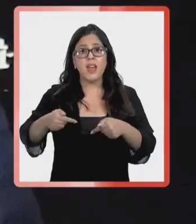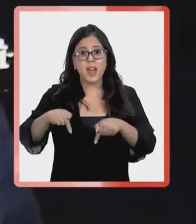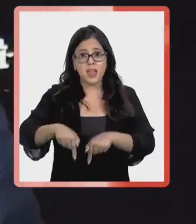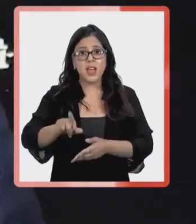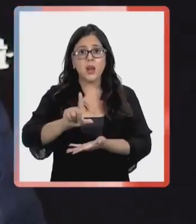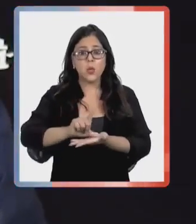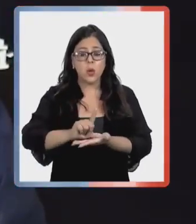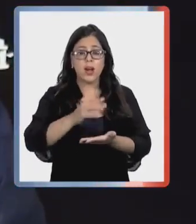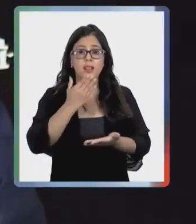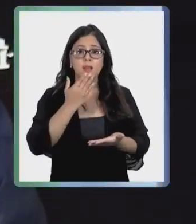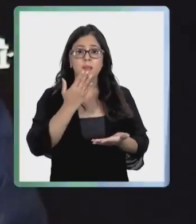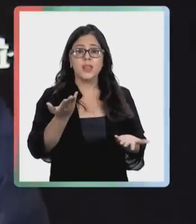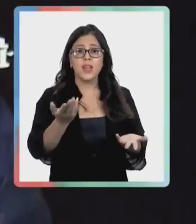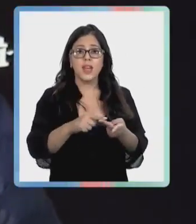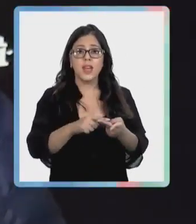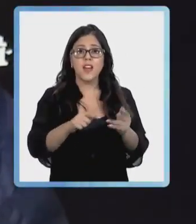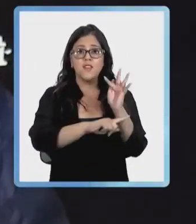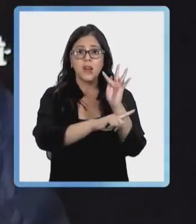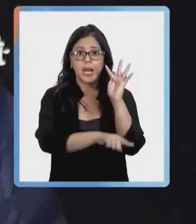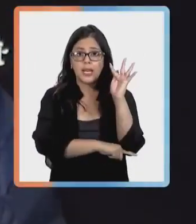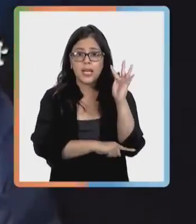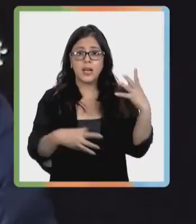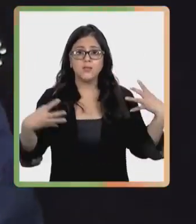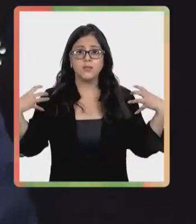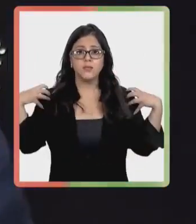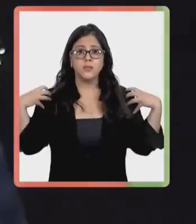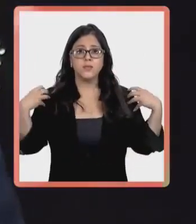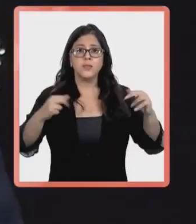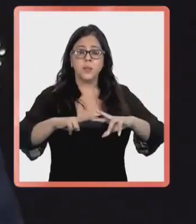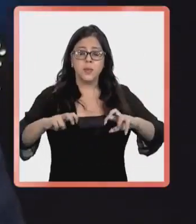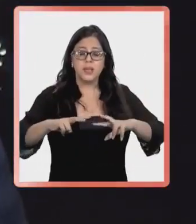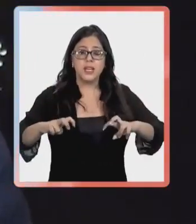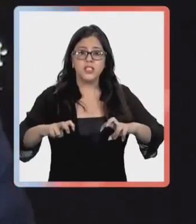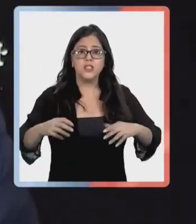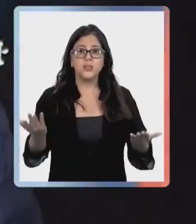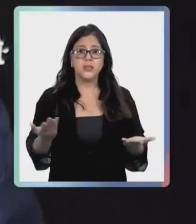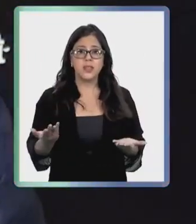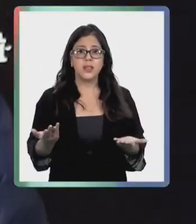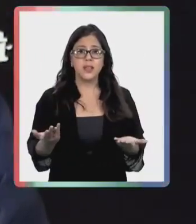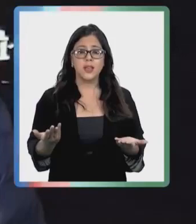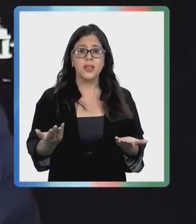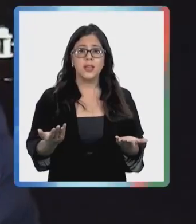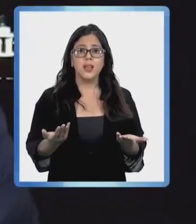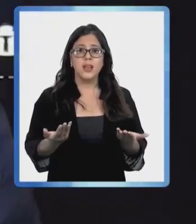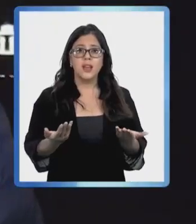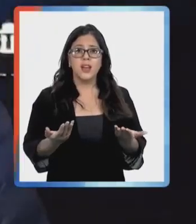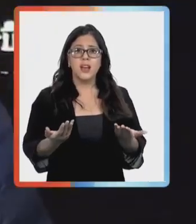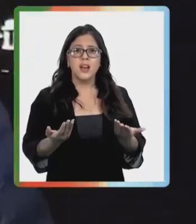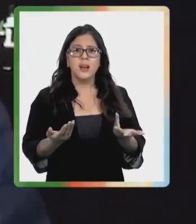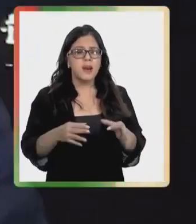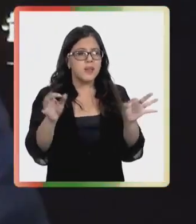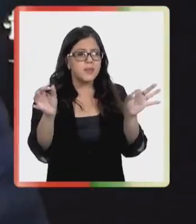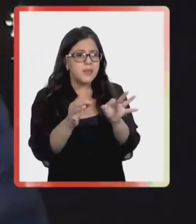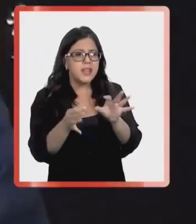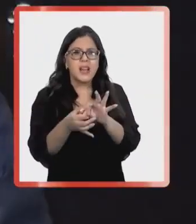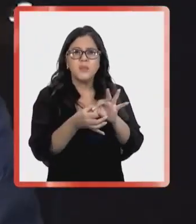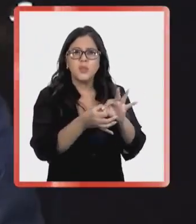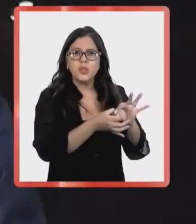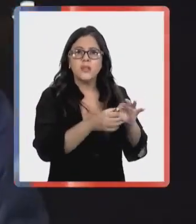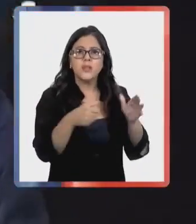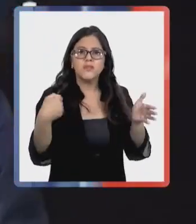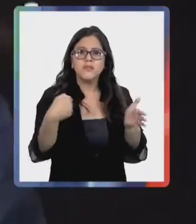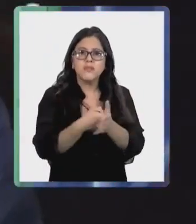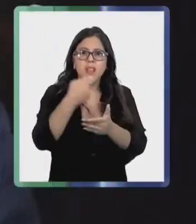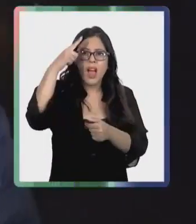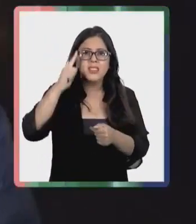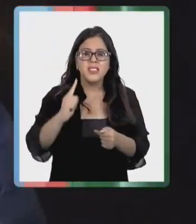lugar, está también el Ministerio Público a cargo de esta investigación para dar cuenta de qué fue lo que ocasionó